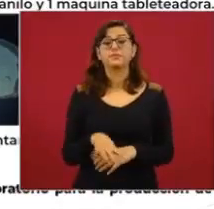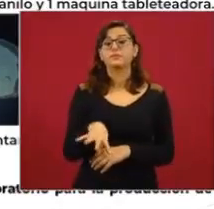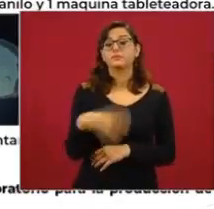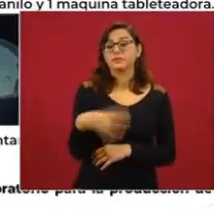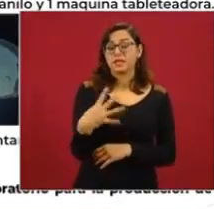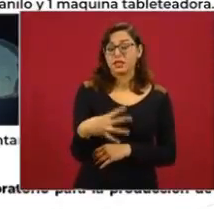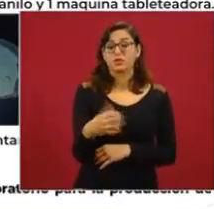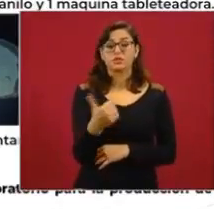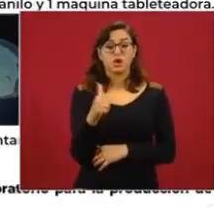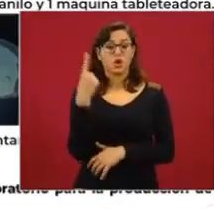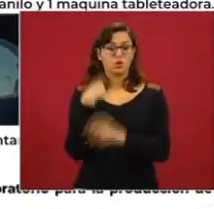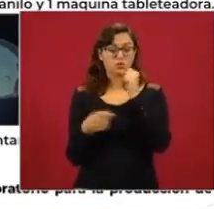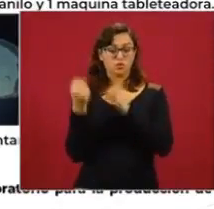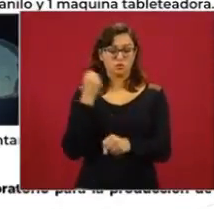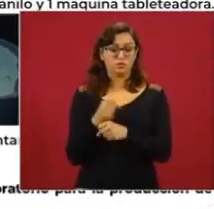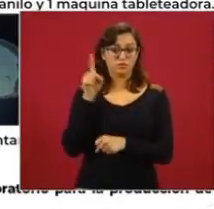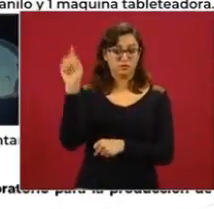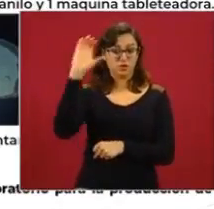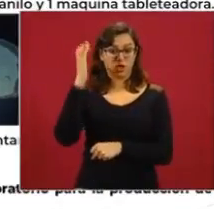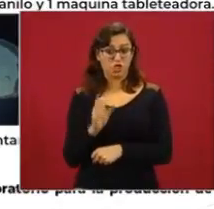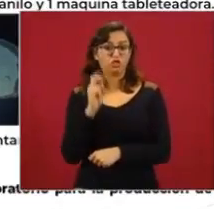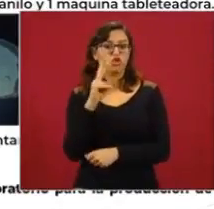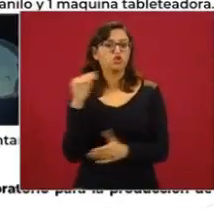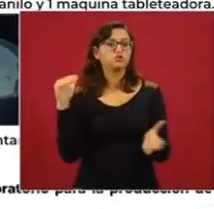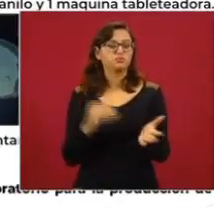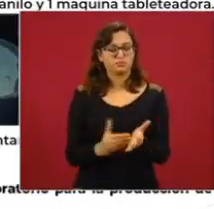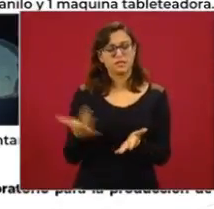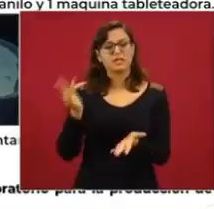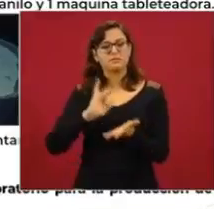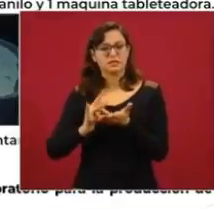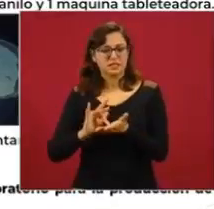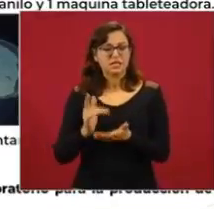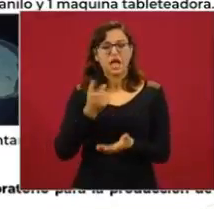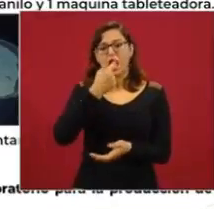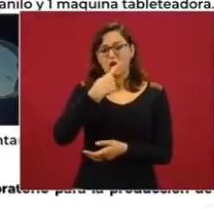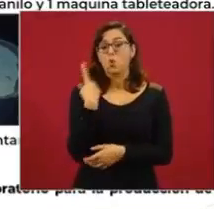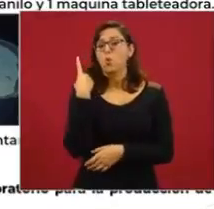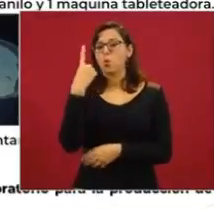del año pasado en Culiacán, también dos mil pastillas y una máquina tableteadora.